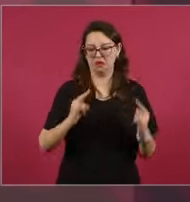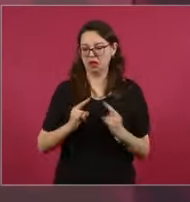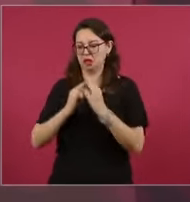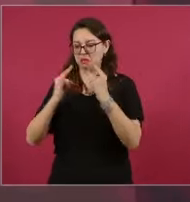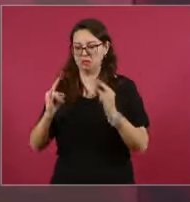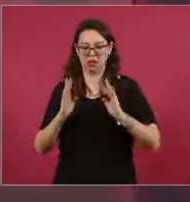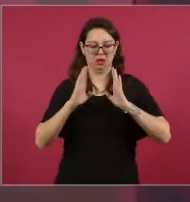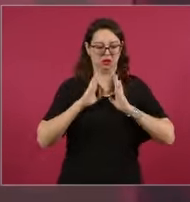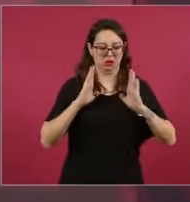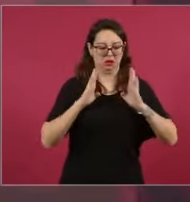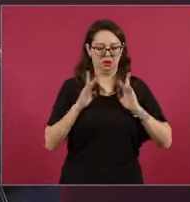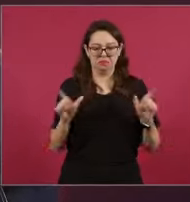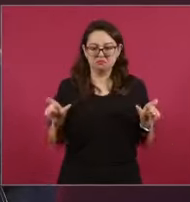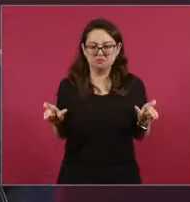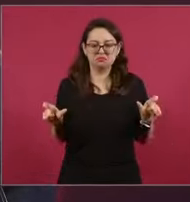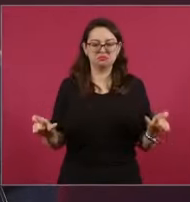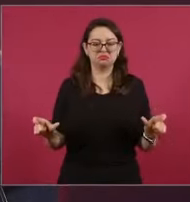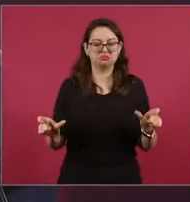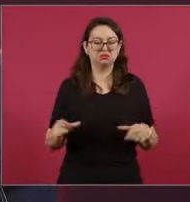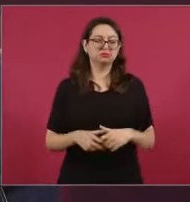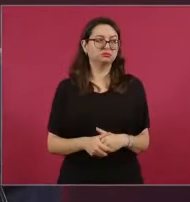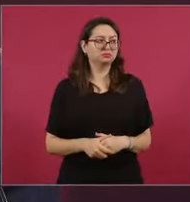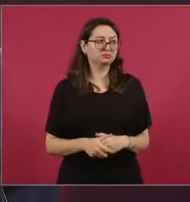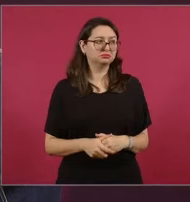frente a Piedras Negras.